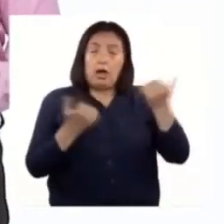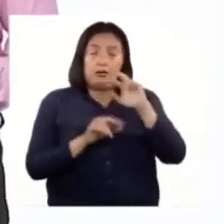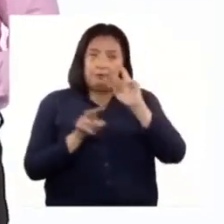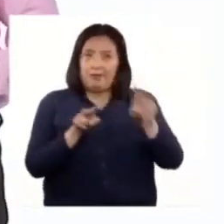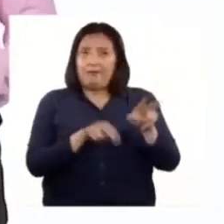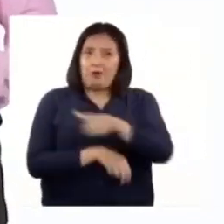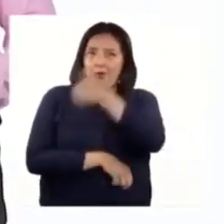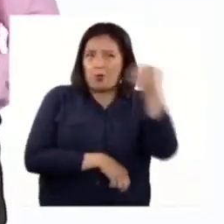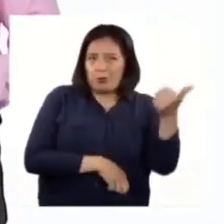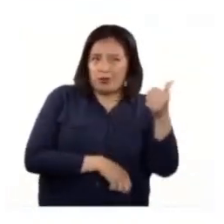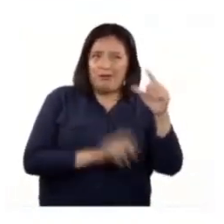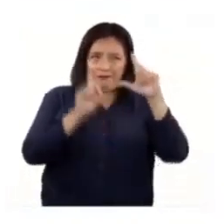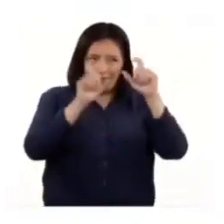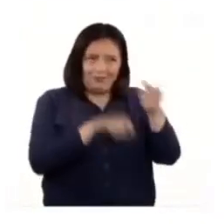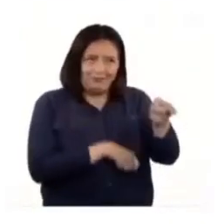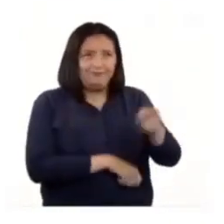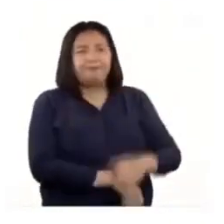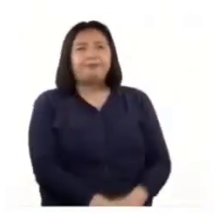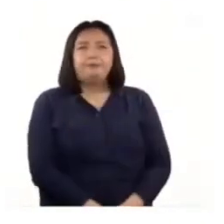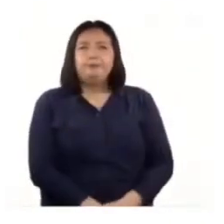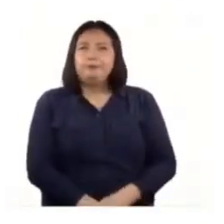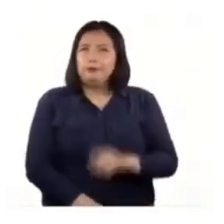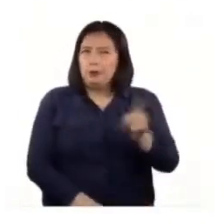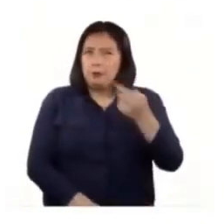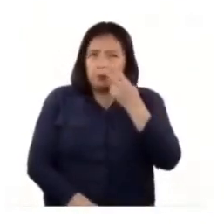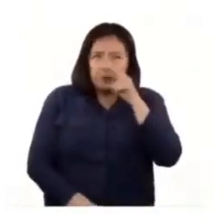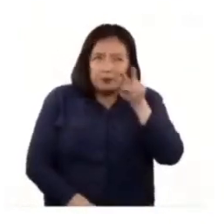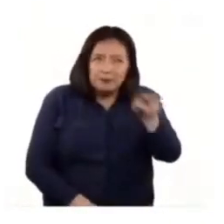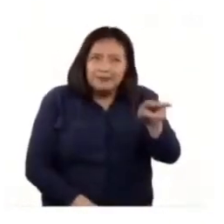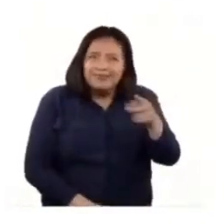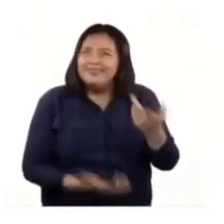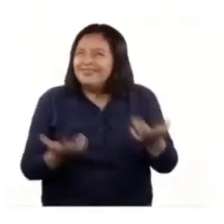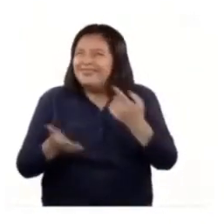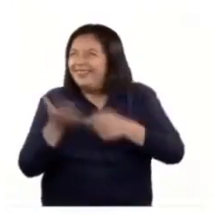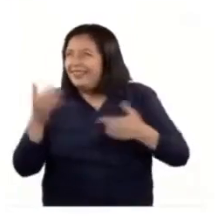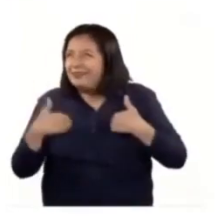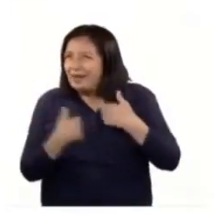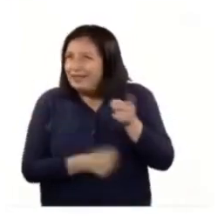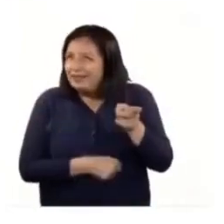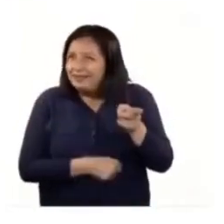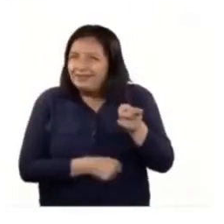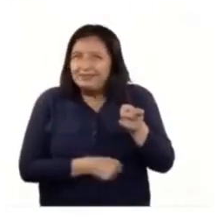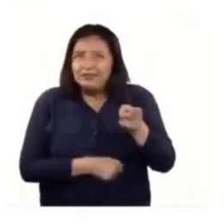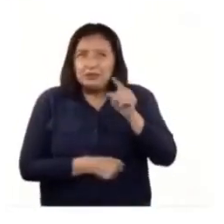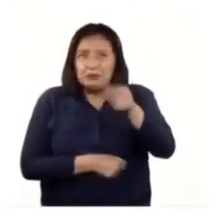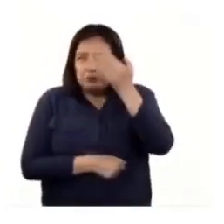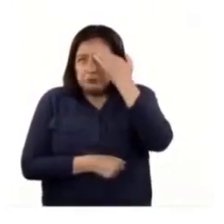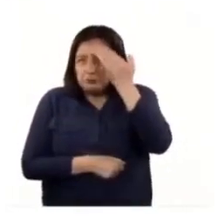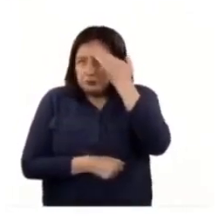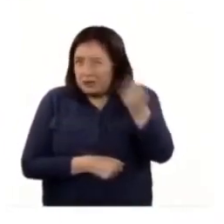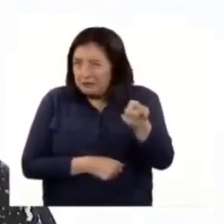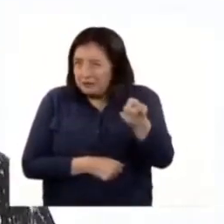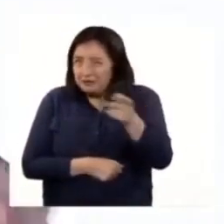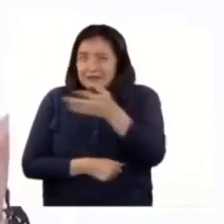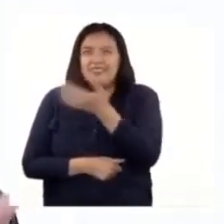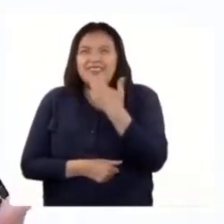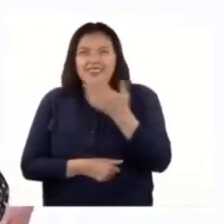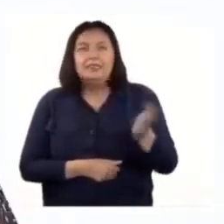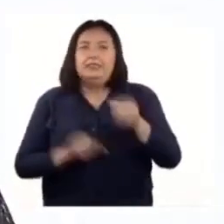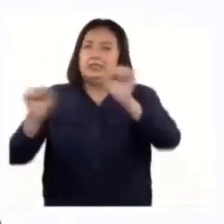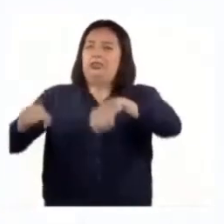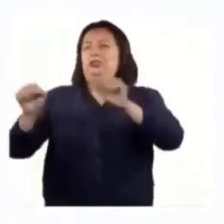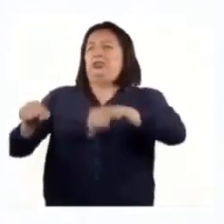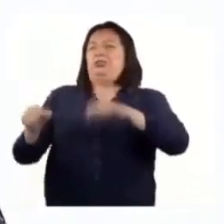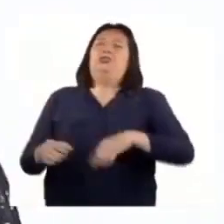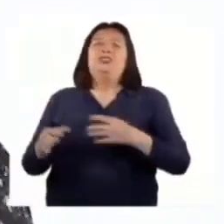veamos la segunda imagen. B. ¿Pueden reconocer este otro animal? B. ¿Tú sabes cuál es, Patricia? Sí,